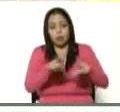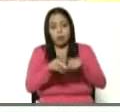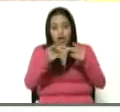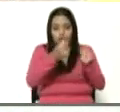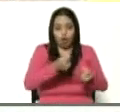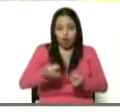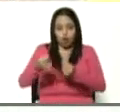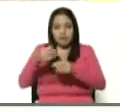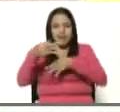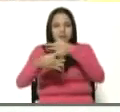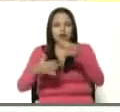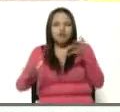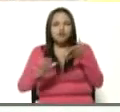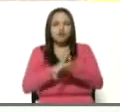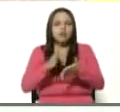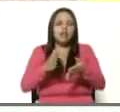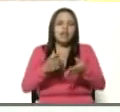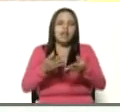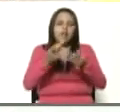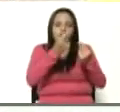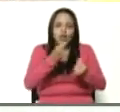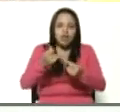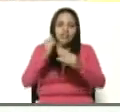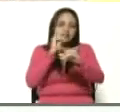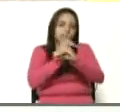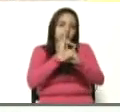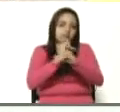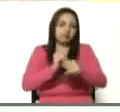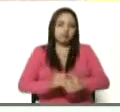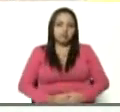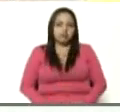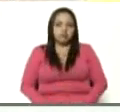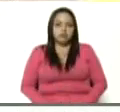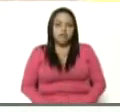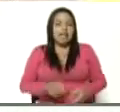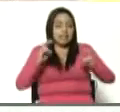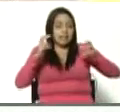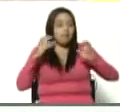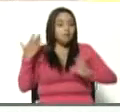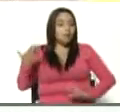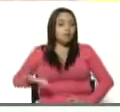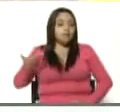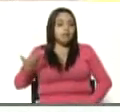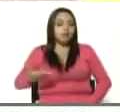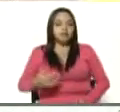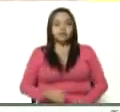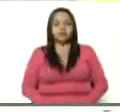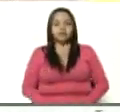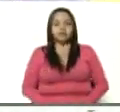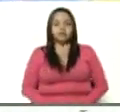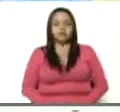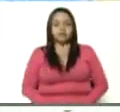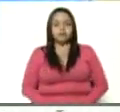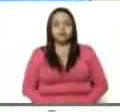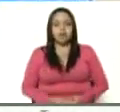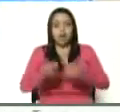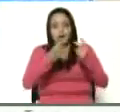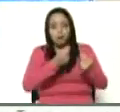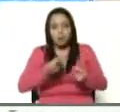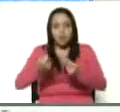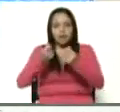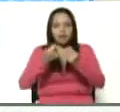hablamos del Bolívar Digital, por ejemplo, tema súper importante, el Bolívar Digital,